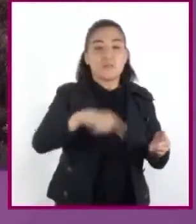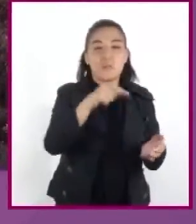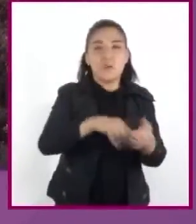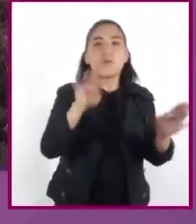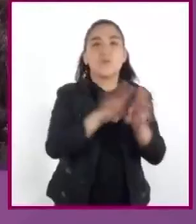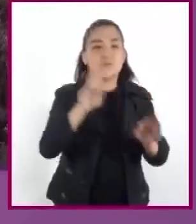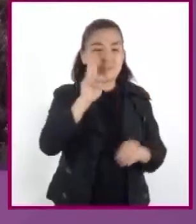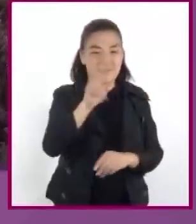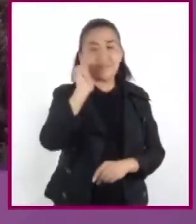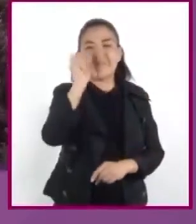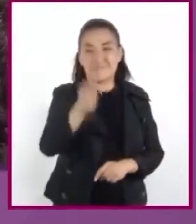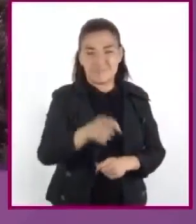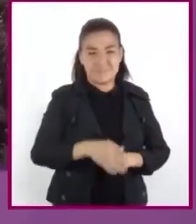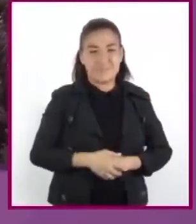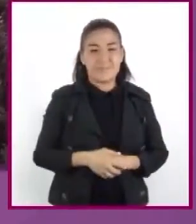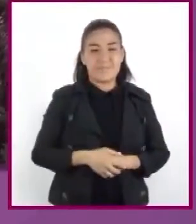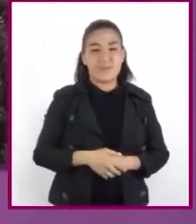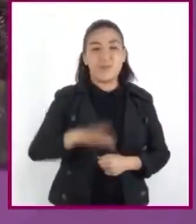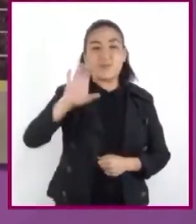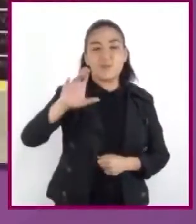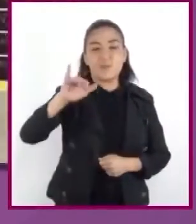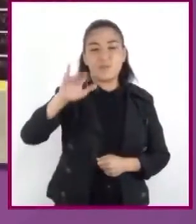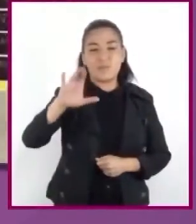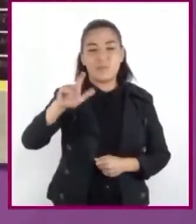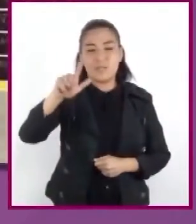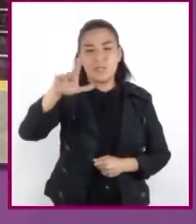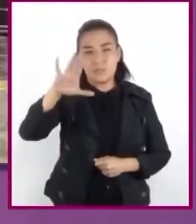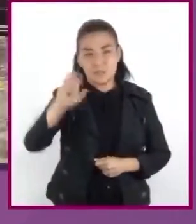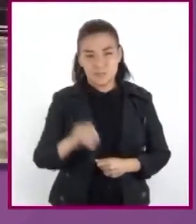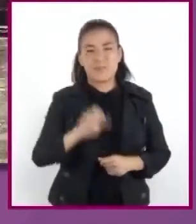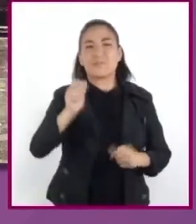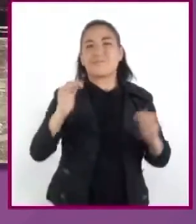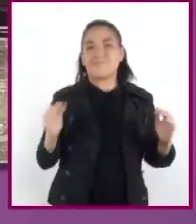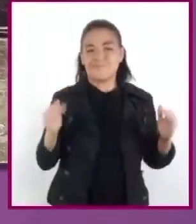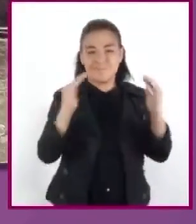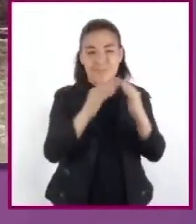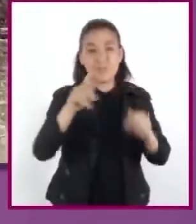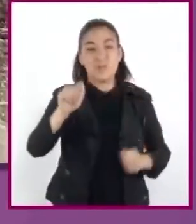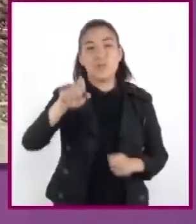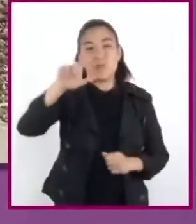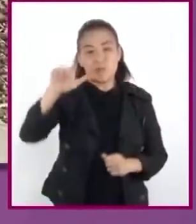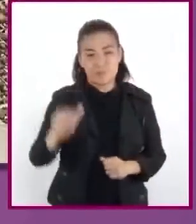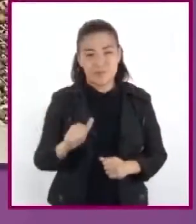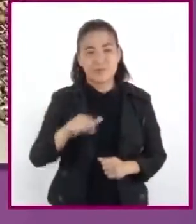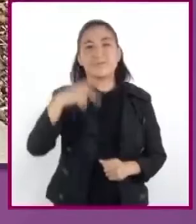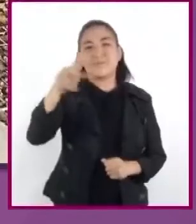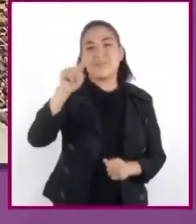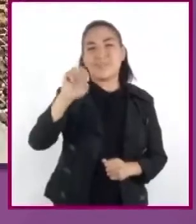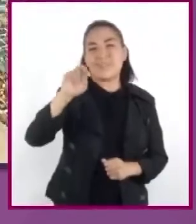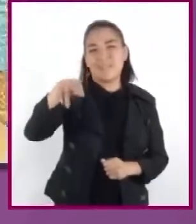asentamientos de Cuicuilco, Teotihuacan, Tula y Tenochtitlán.